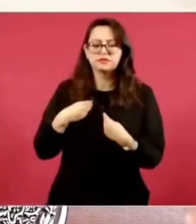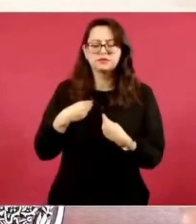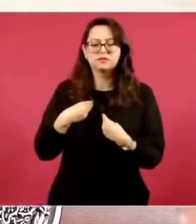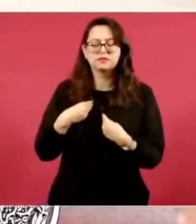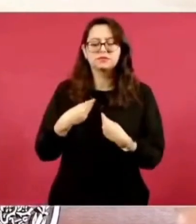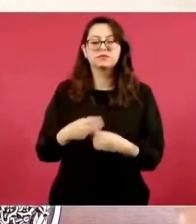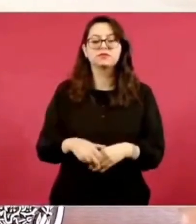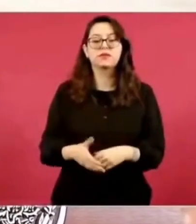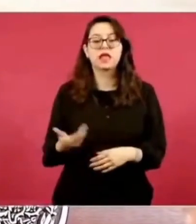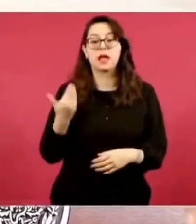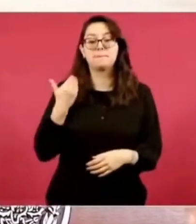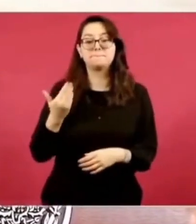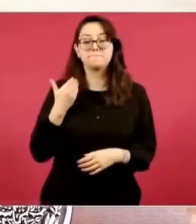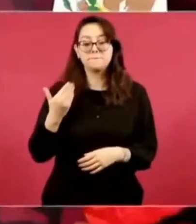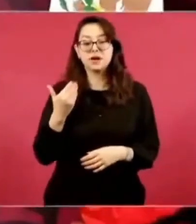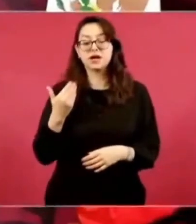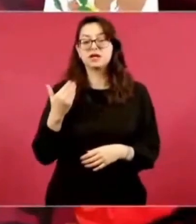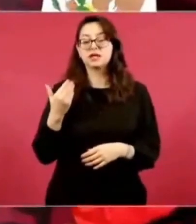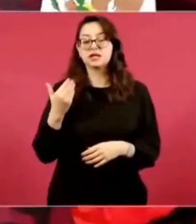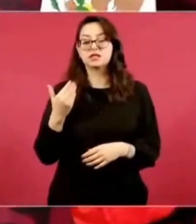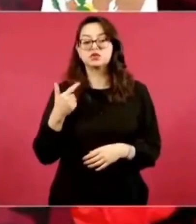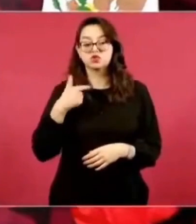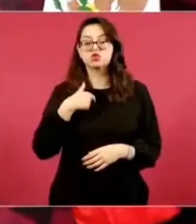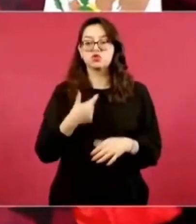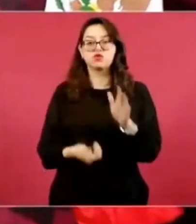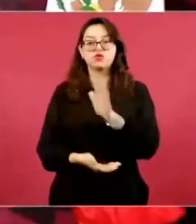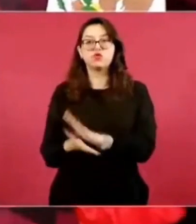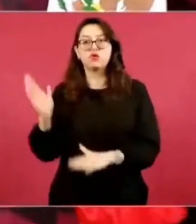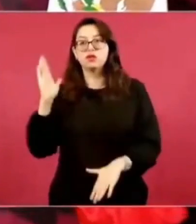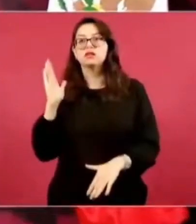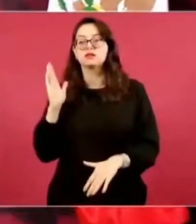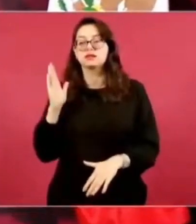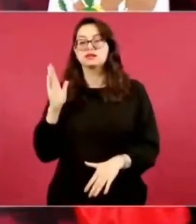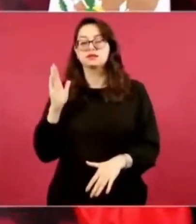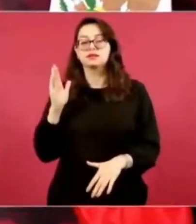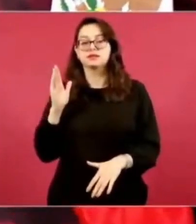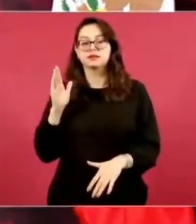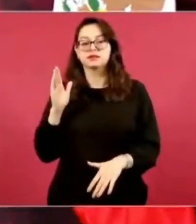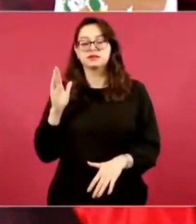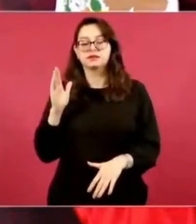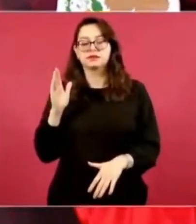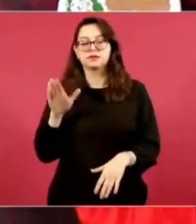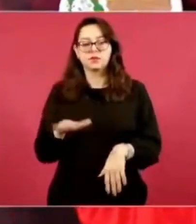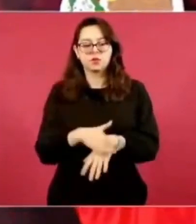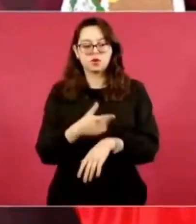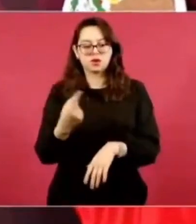por ahí de ida, fui a